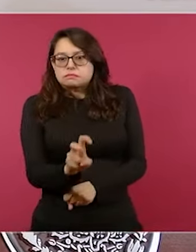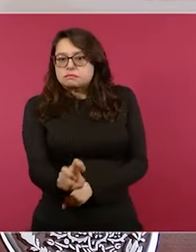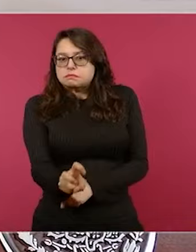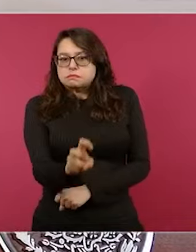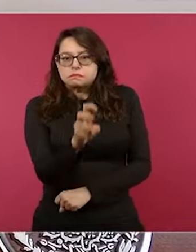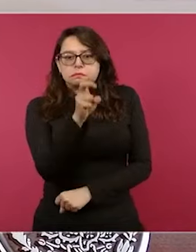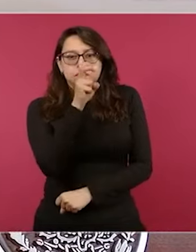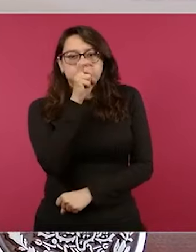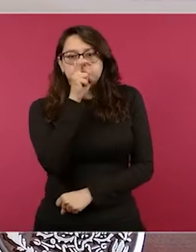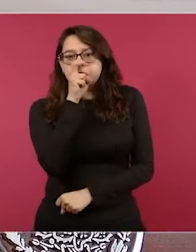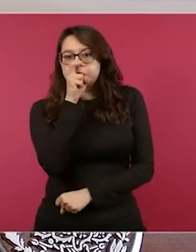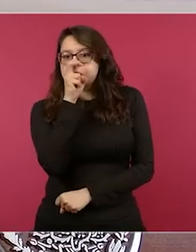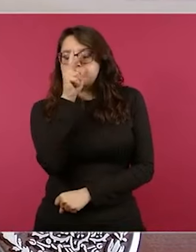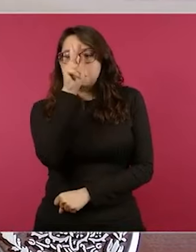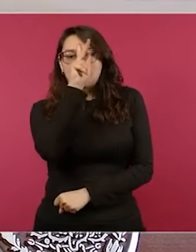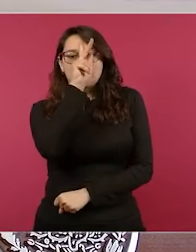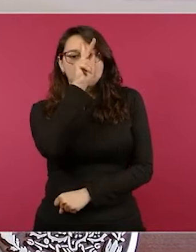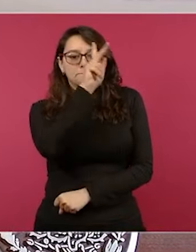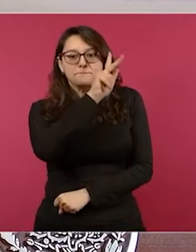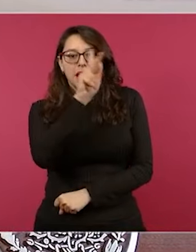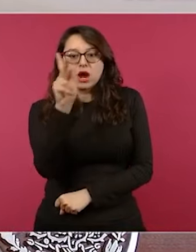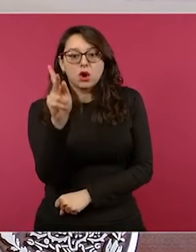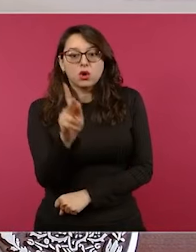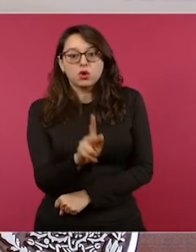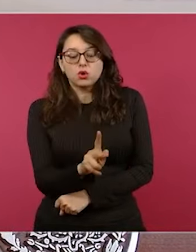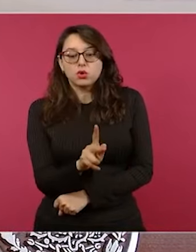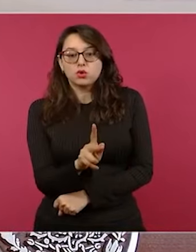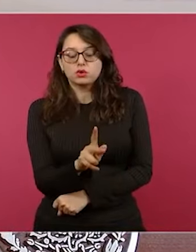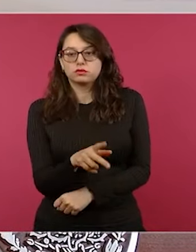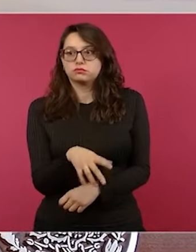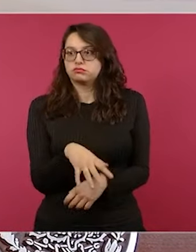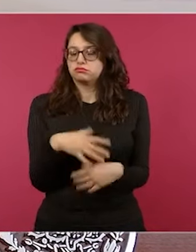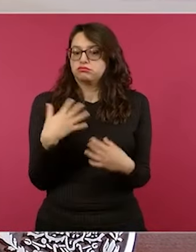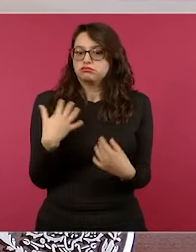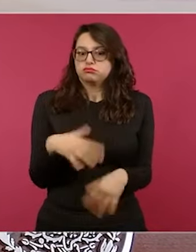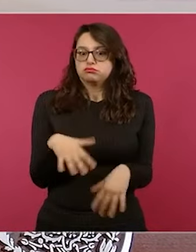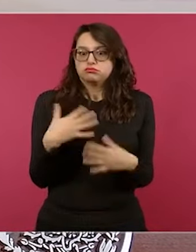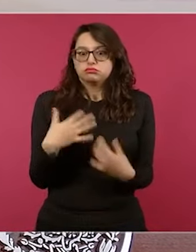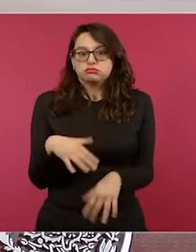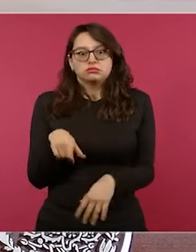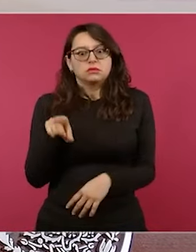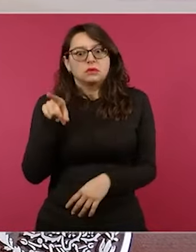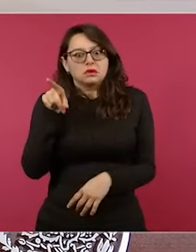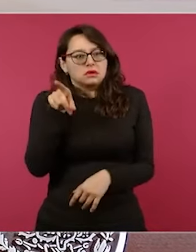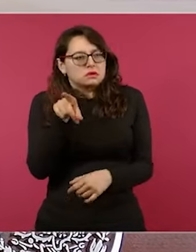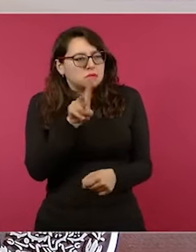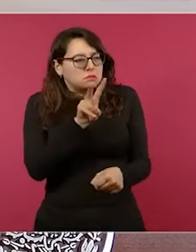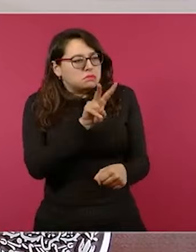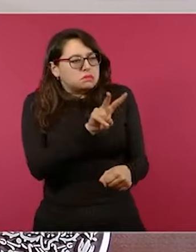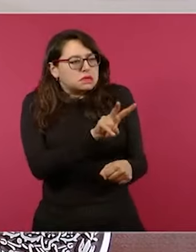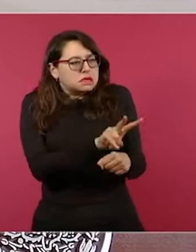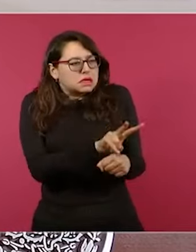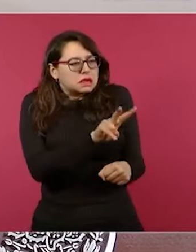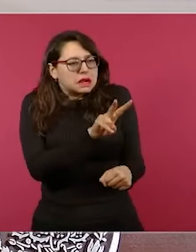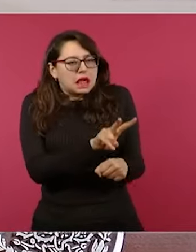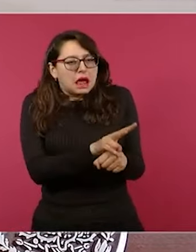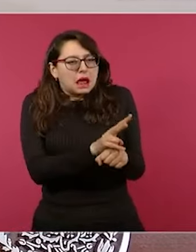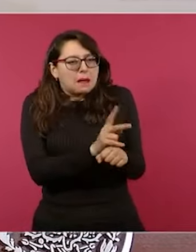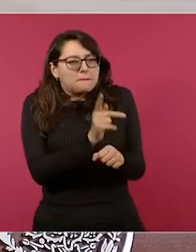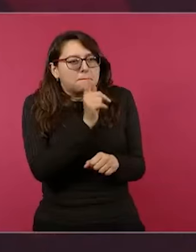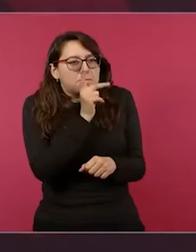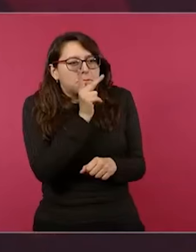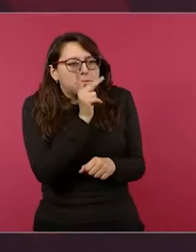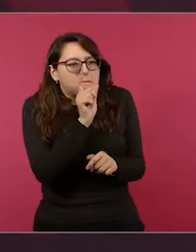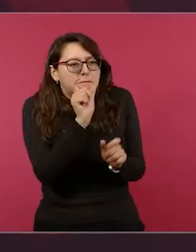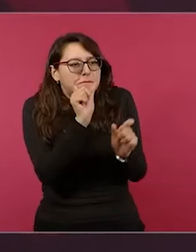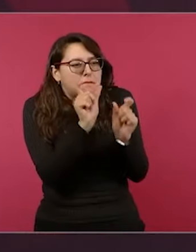están como la Inquisición. Ahora,